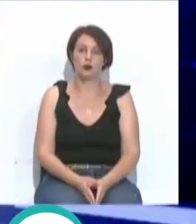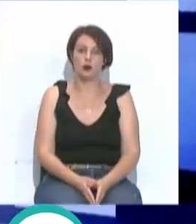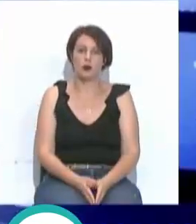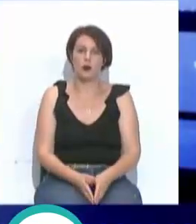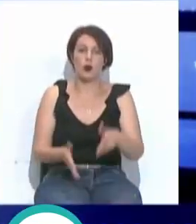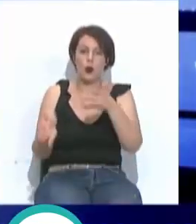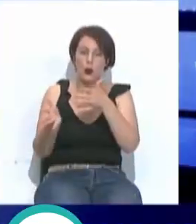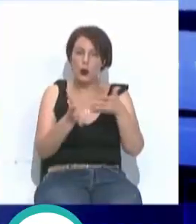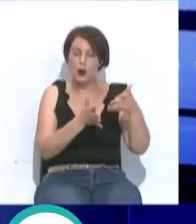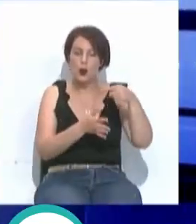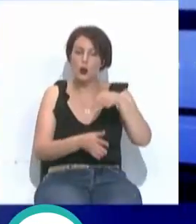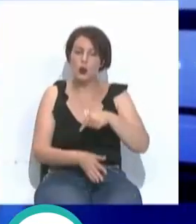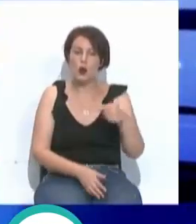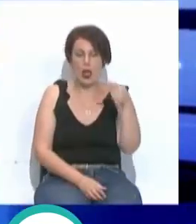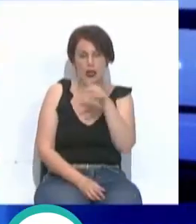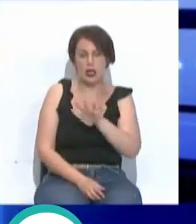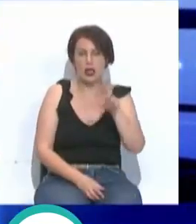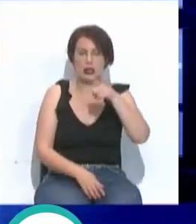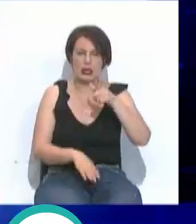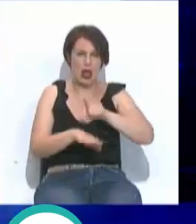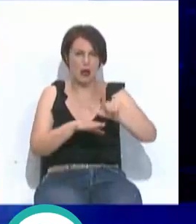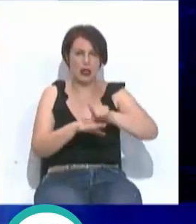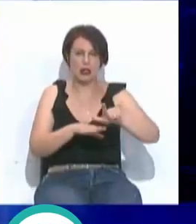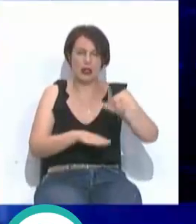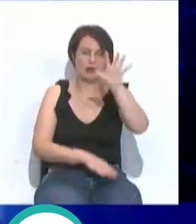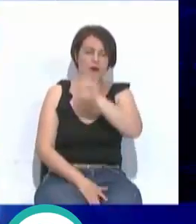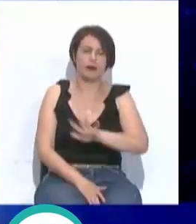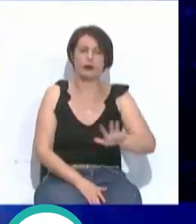Los vientos serán del sureste y de Levante en el litoral.